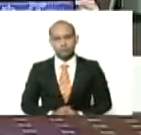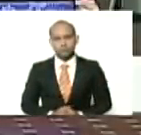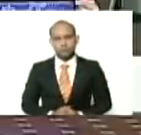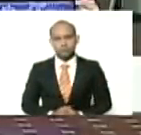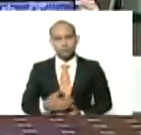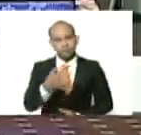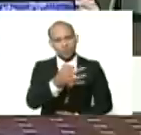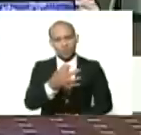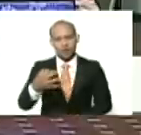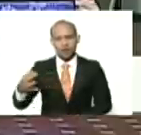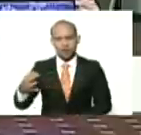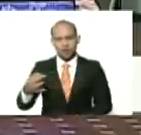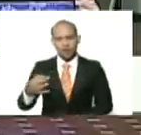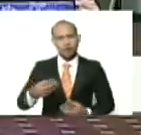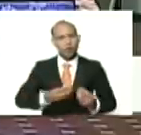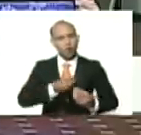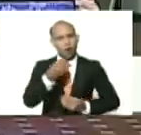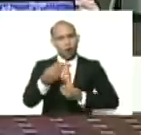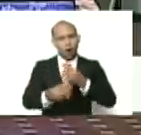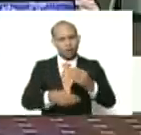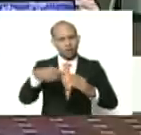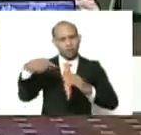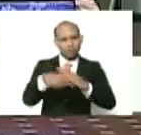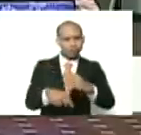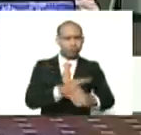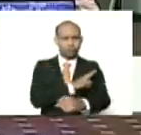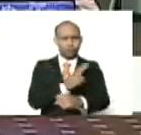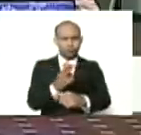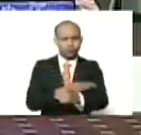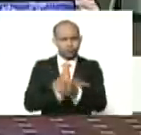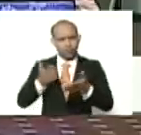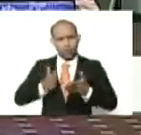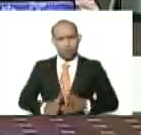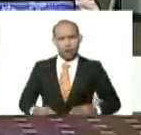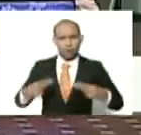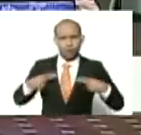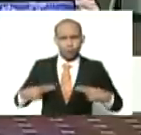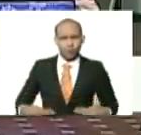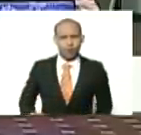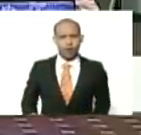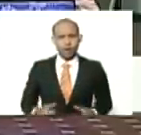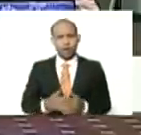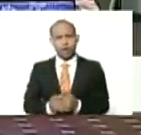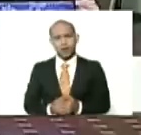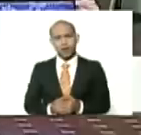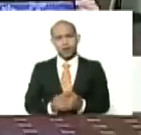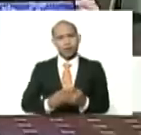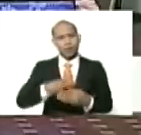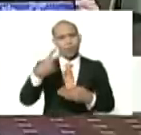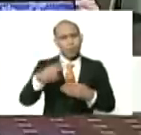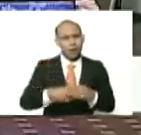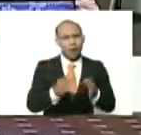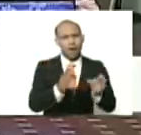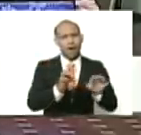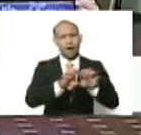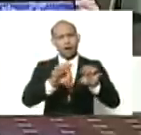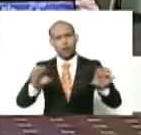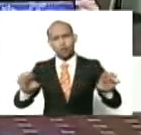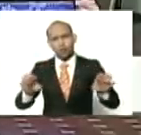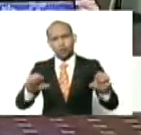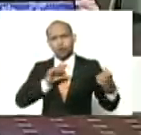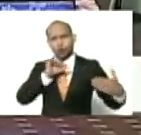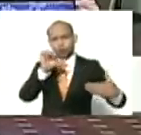correcto, que seguir fortaleciendo, planes de parto, humanizado, los planes de educación, de lactancia materna,